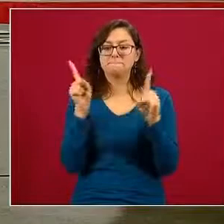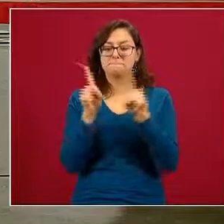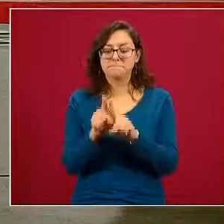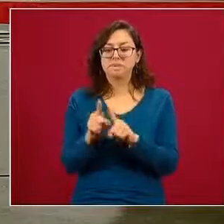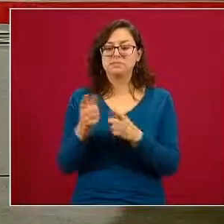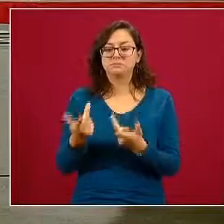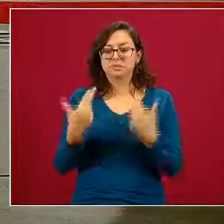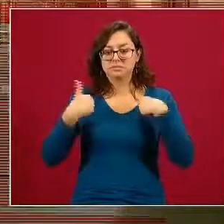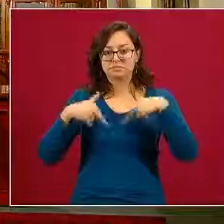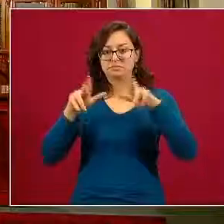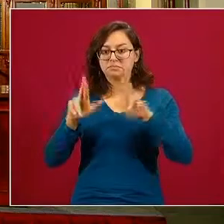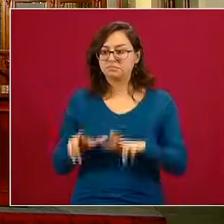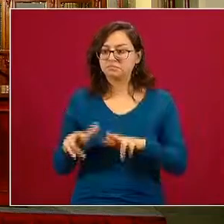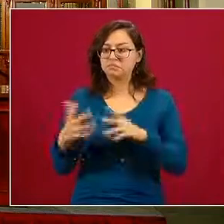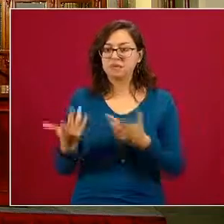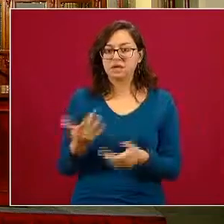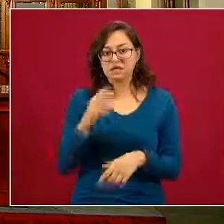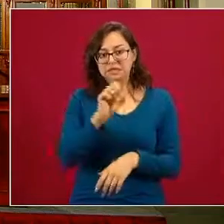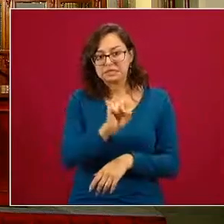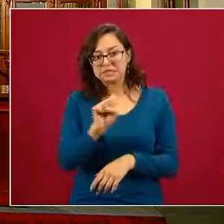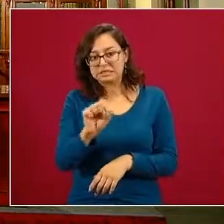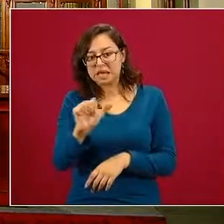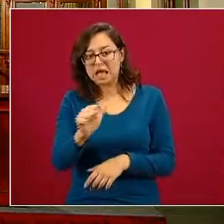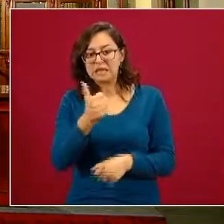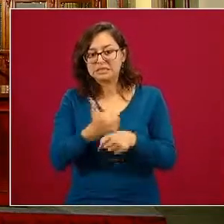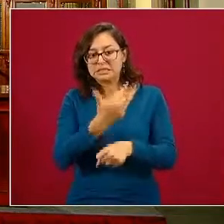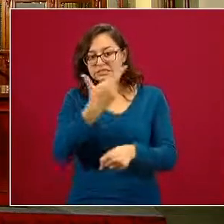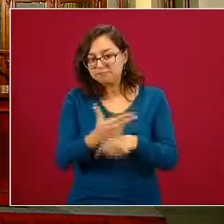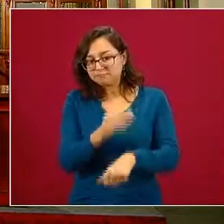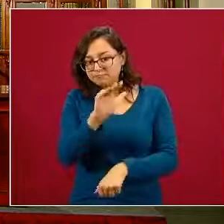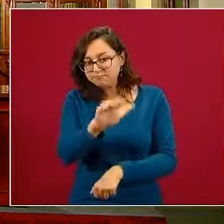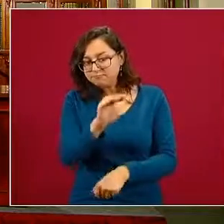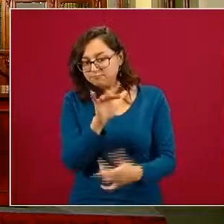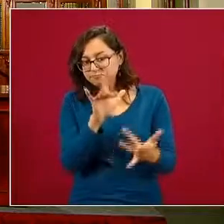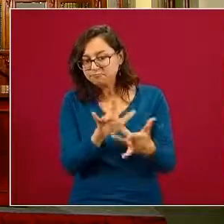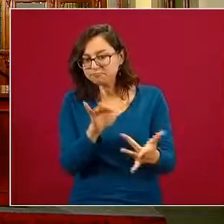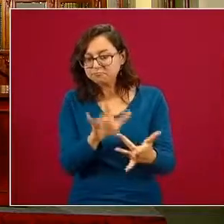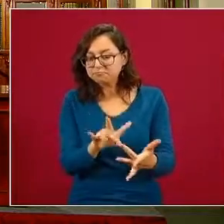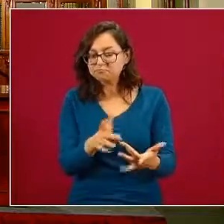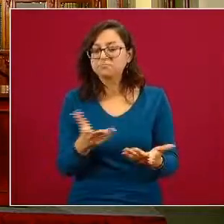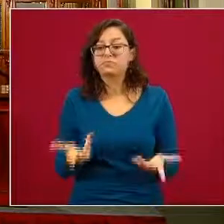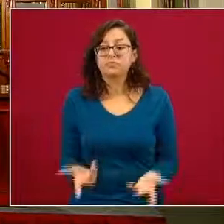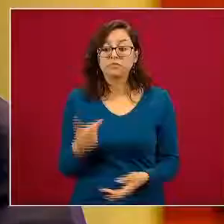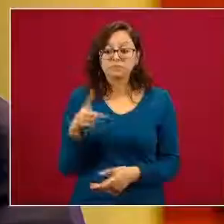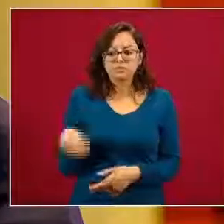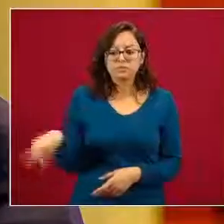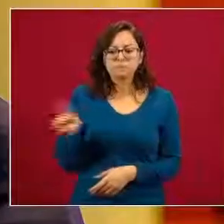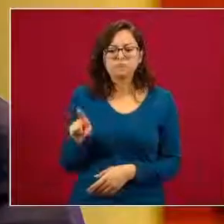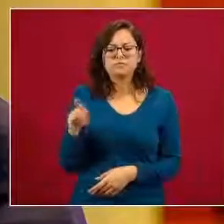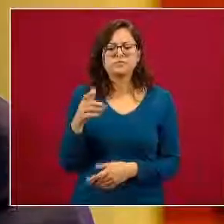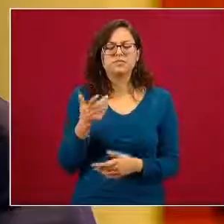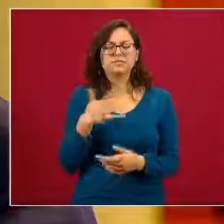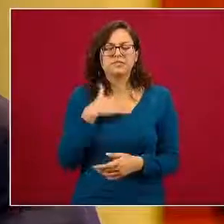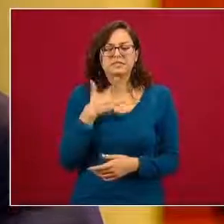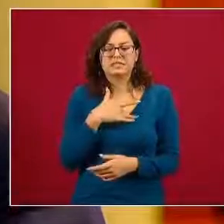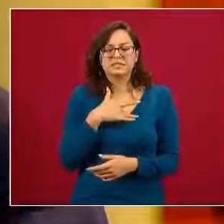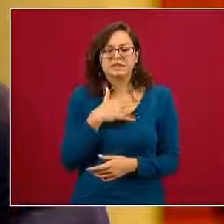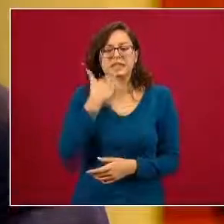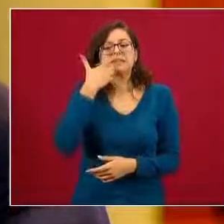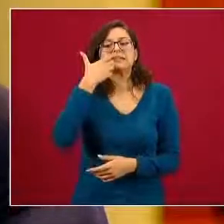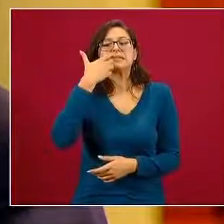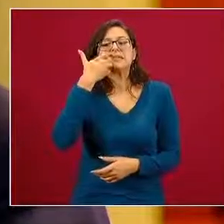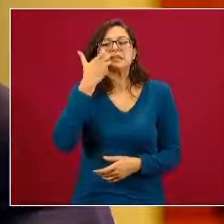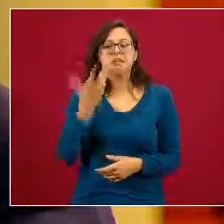a través de una comunicación al Secretario de Salud y en ella externaban la necesidad de tener un